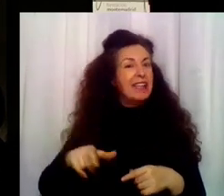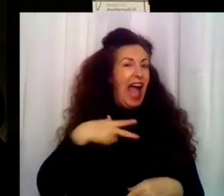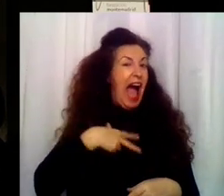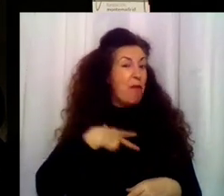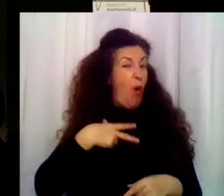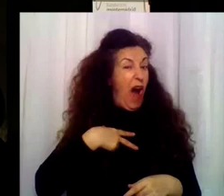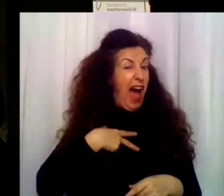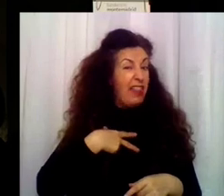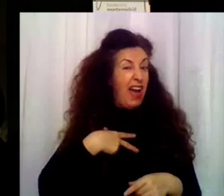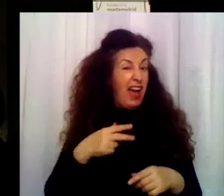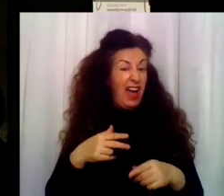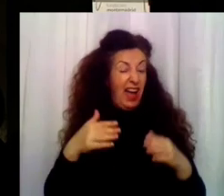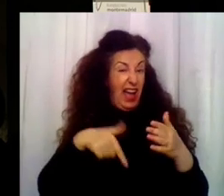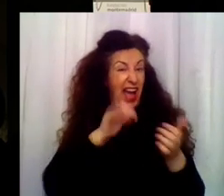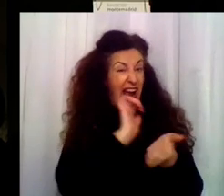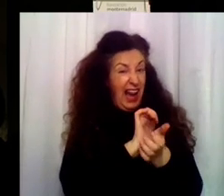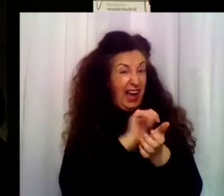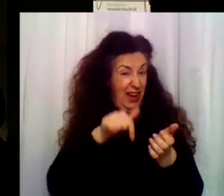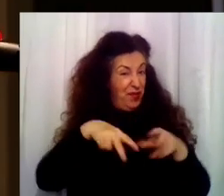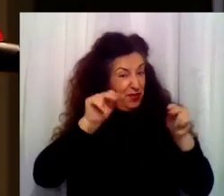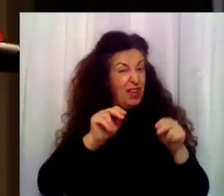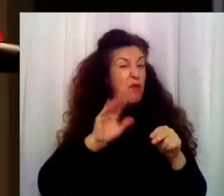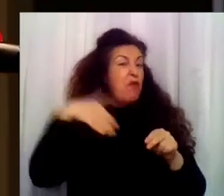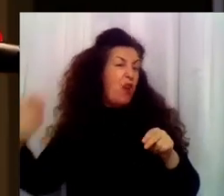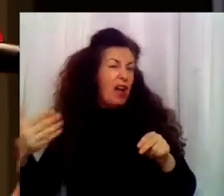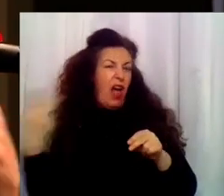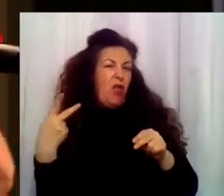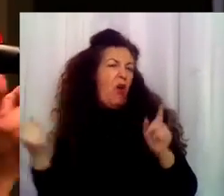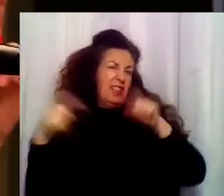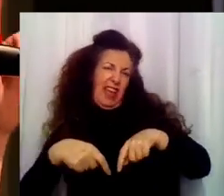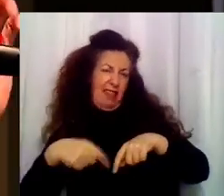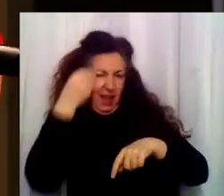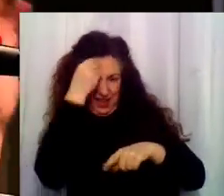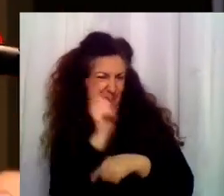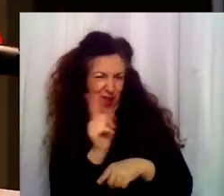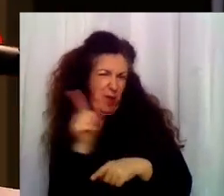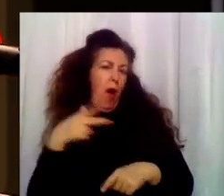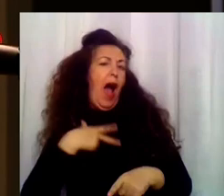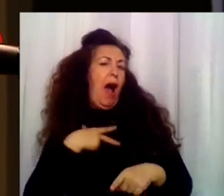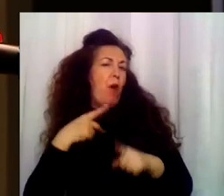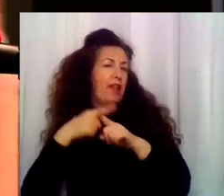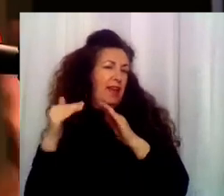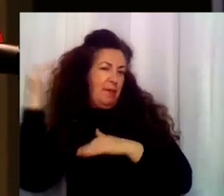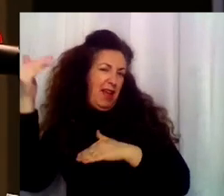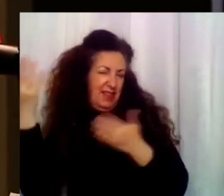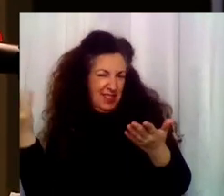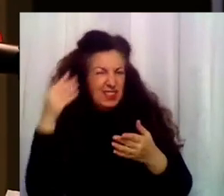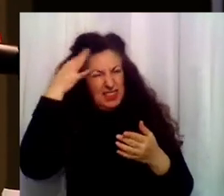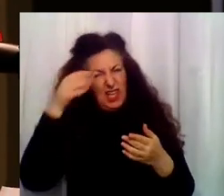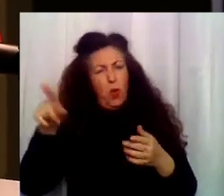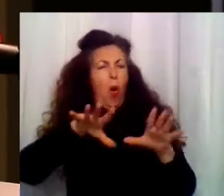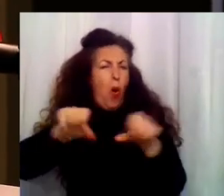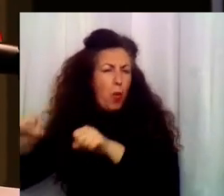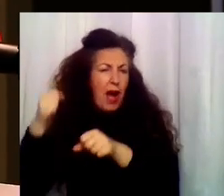aquí, pues no, creo que quiera pasearse conmigo. No, no, no, no. Es verdad. No digas eso, ¿no? Que yo conozco el mundo. La Nati estará currando.